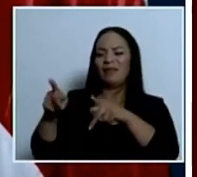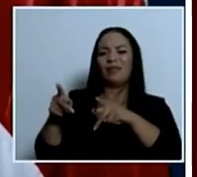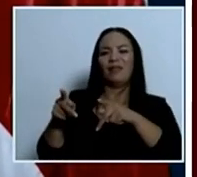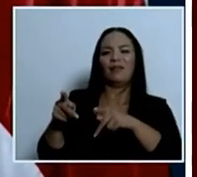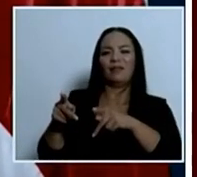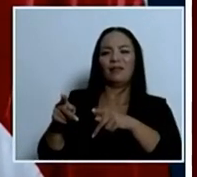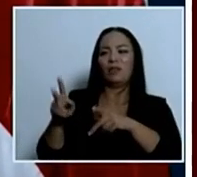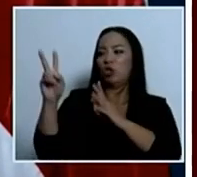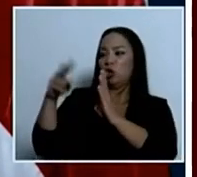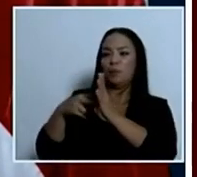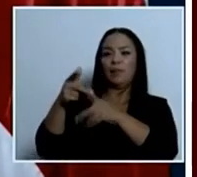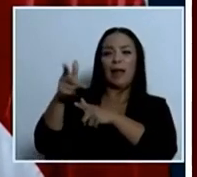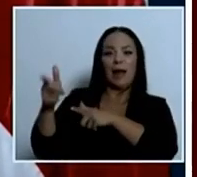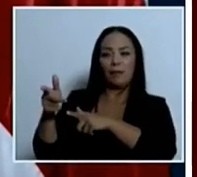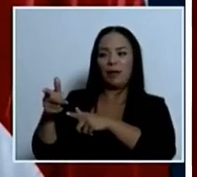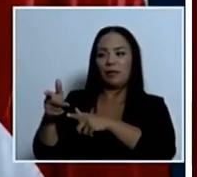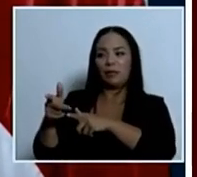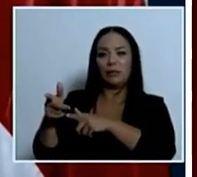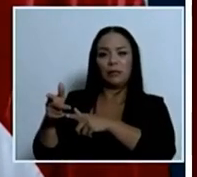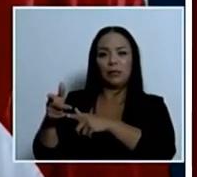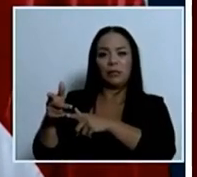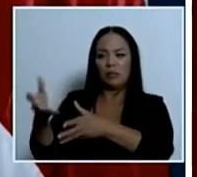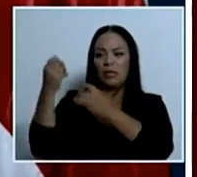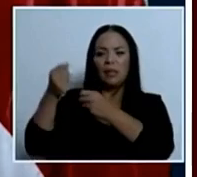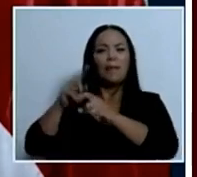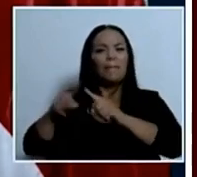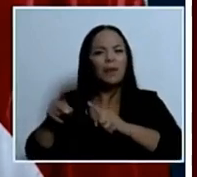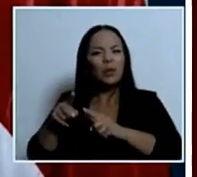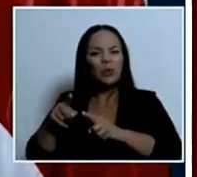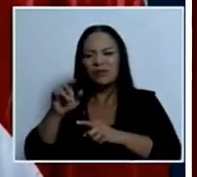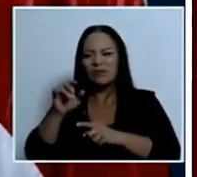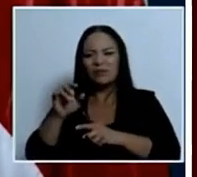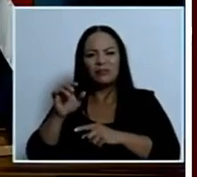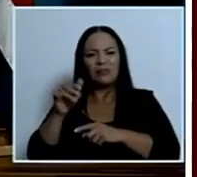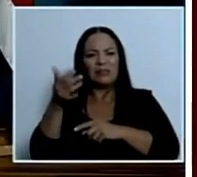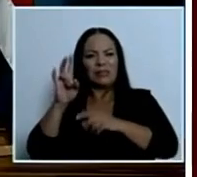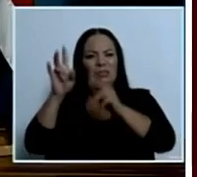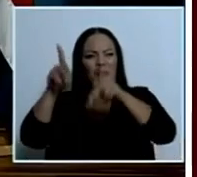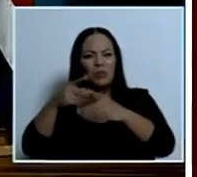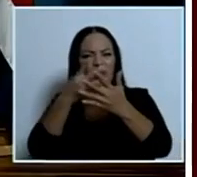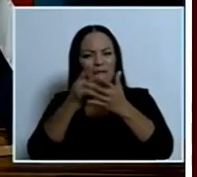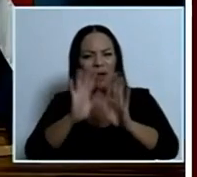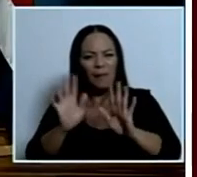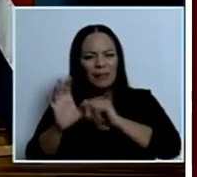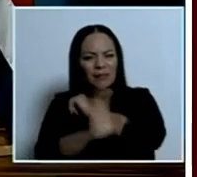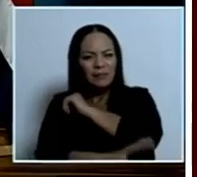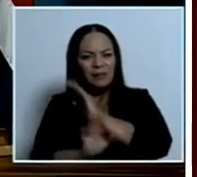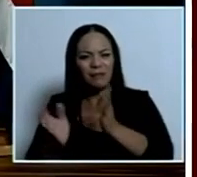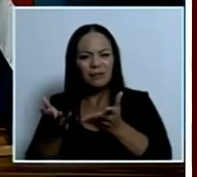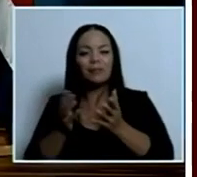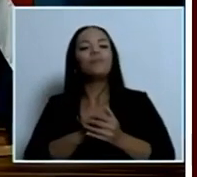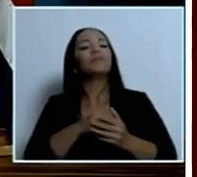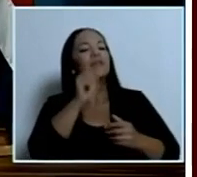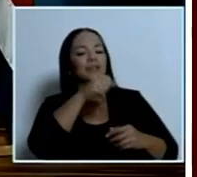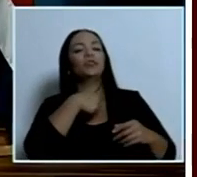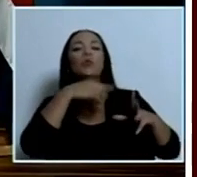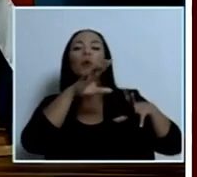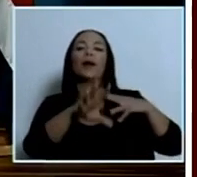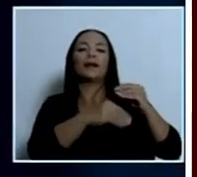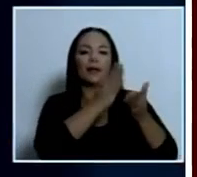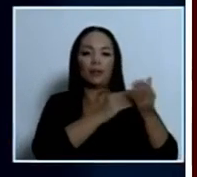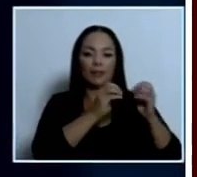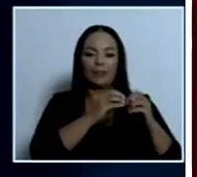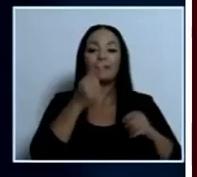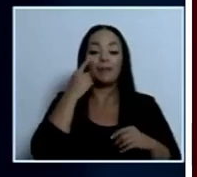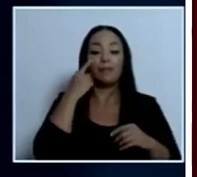terminan en condena algo está mal ministro ¿algo que quiera agregar? si señor presidente además que de diez